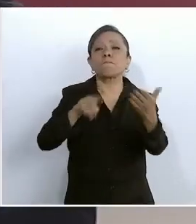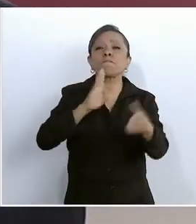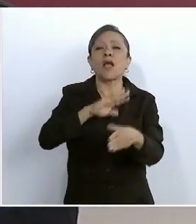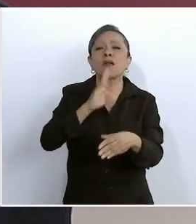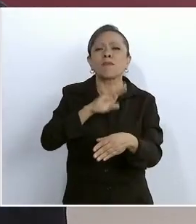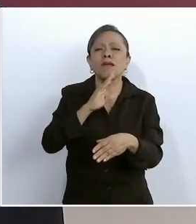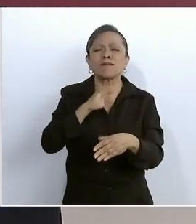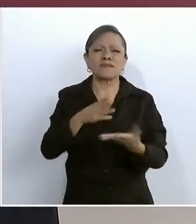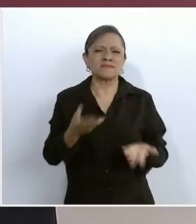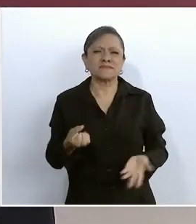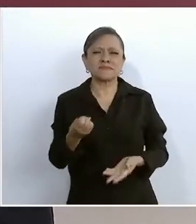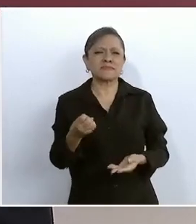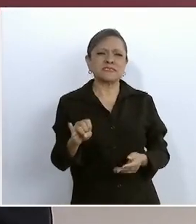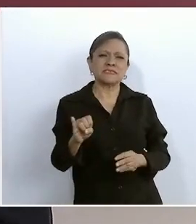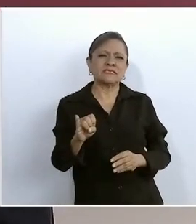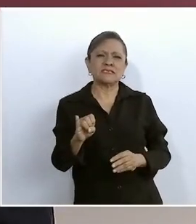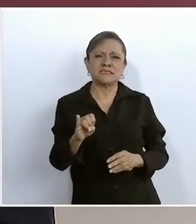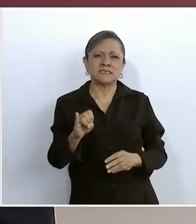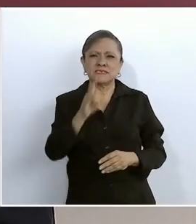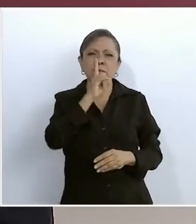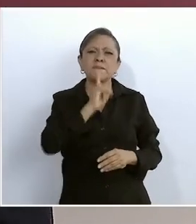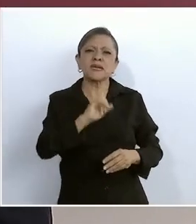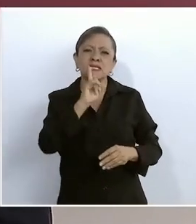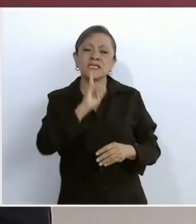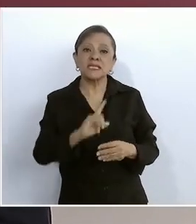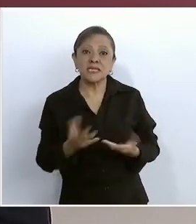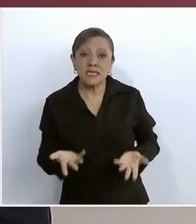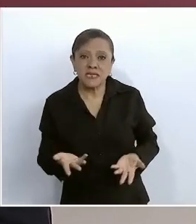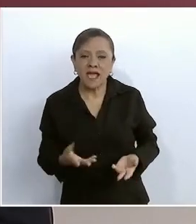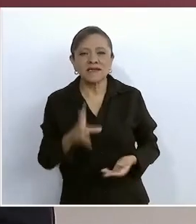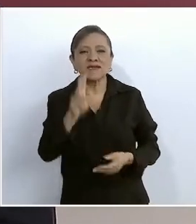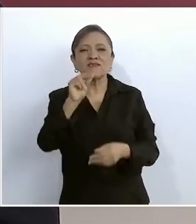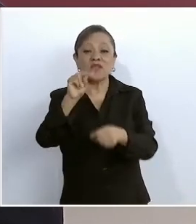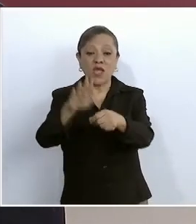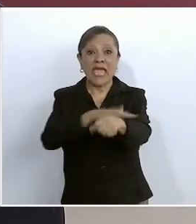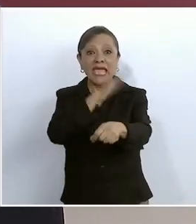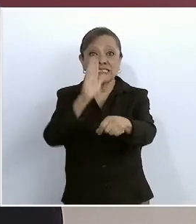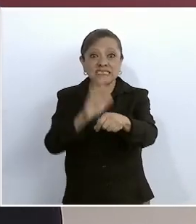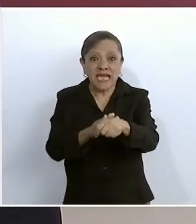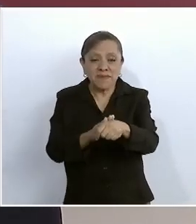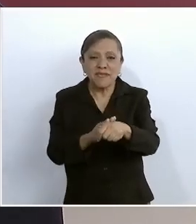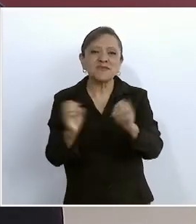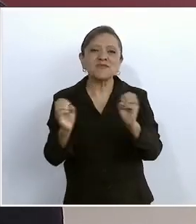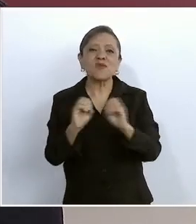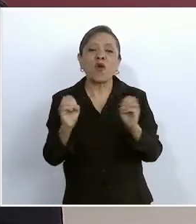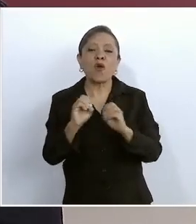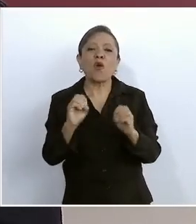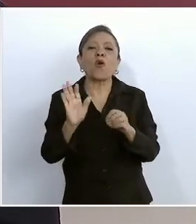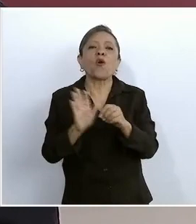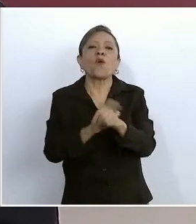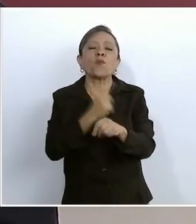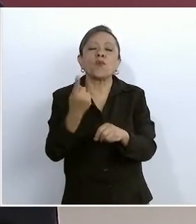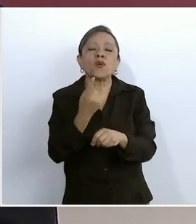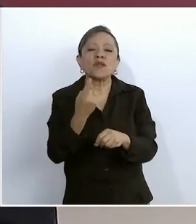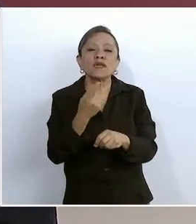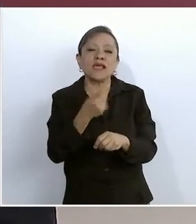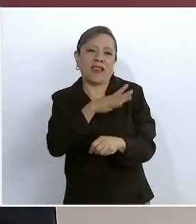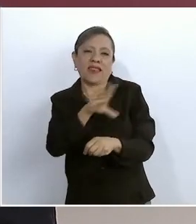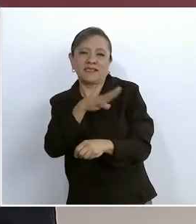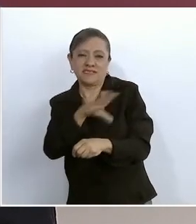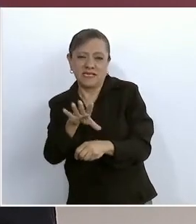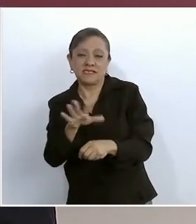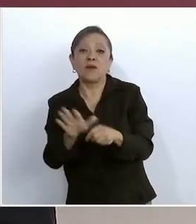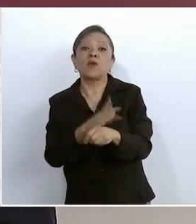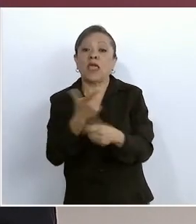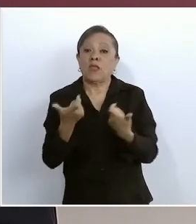eso no era cierto? No es que no pasaran el examen de admisión, es que no había presupuesto en las universidades